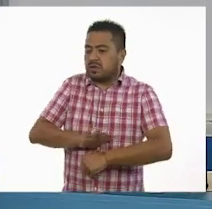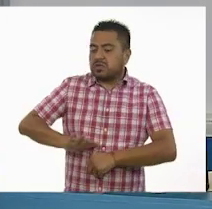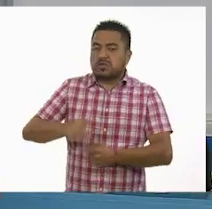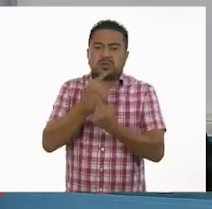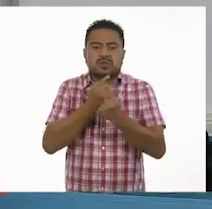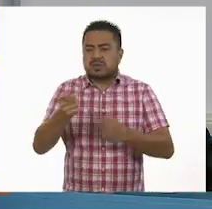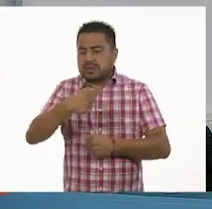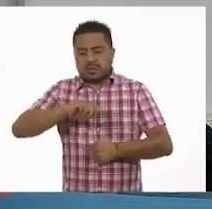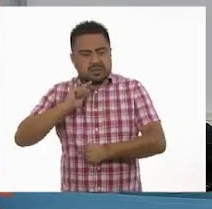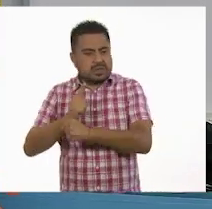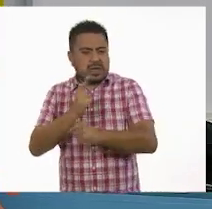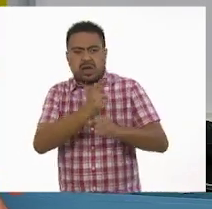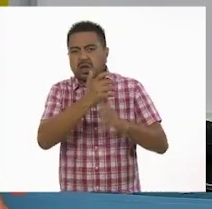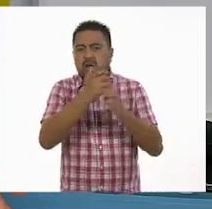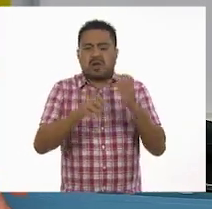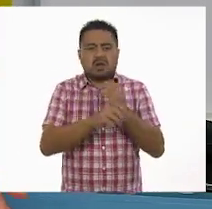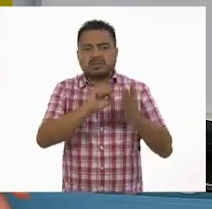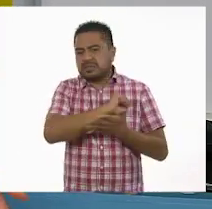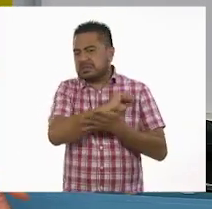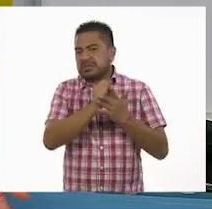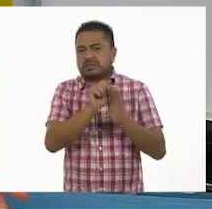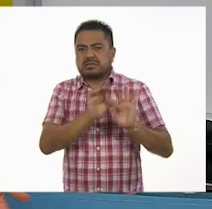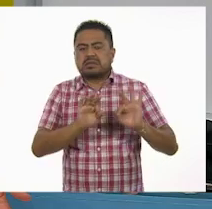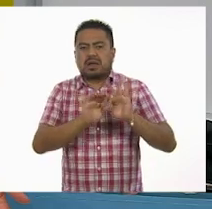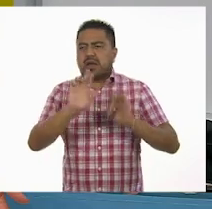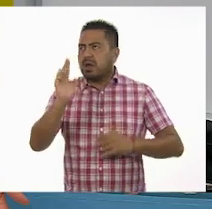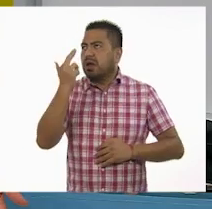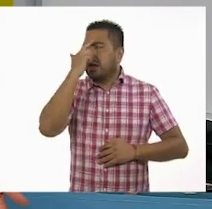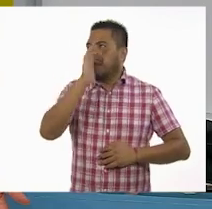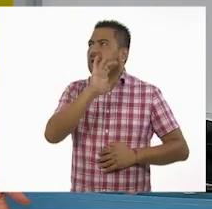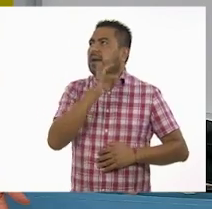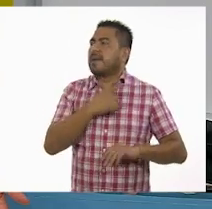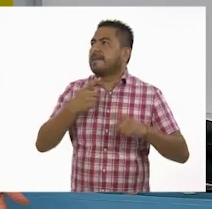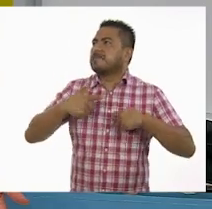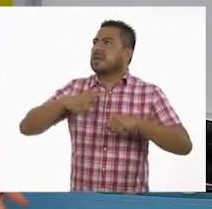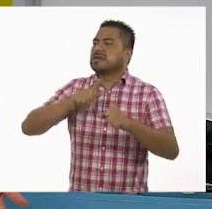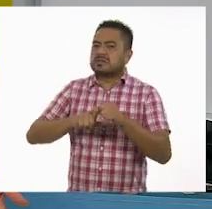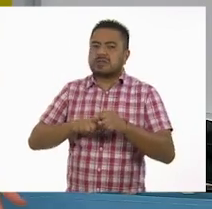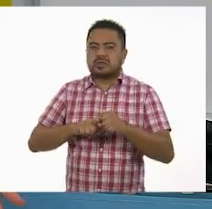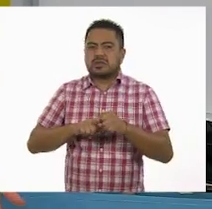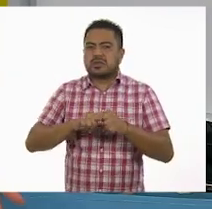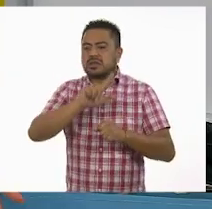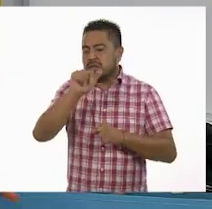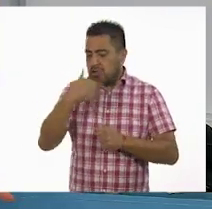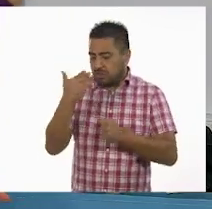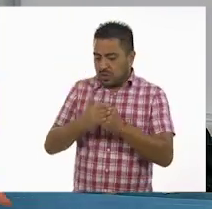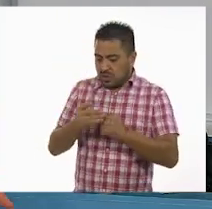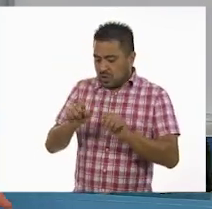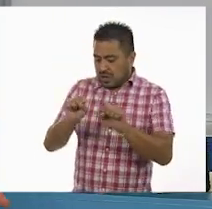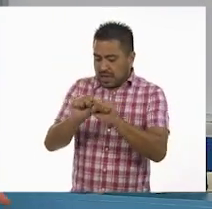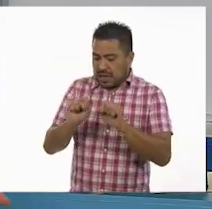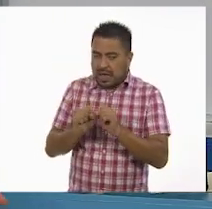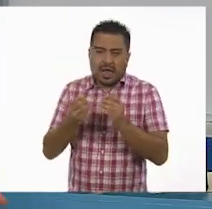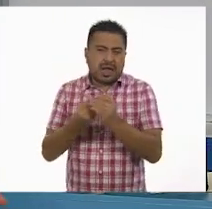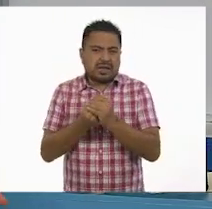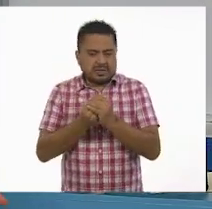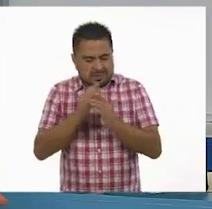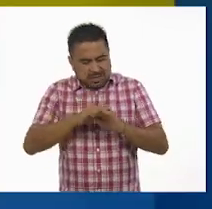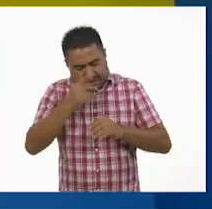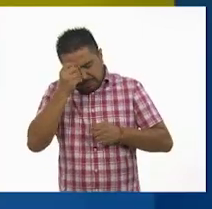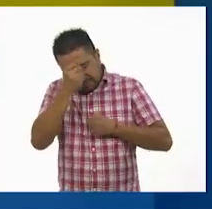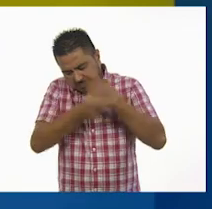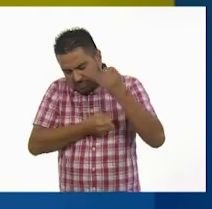encuentren algún elemento simbólico que les recuerde a algún personaje y venir la próxima clase con kilos de imaginación.